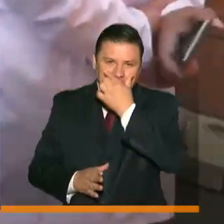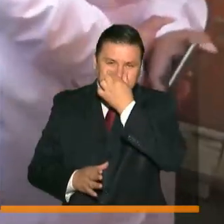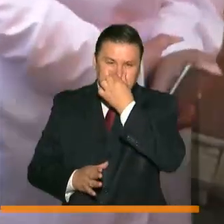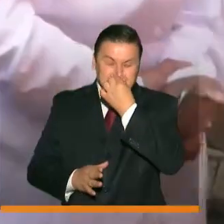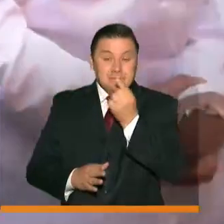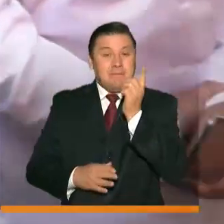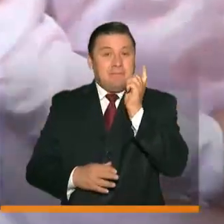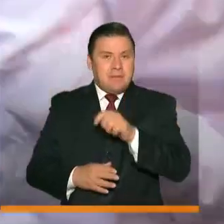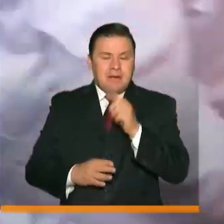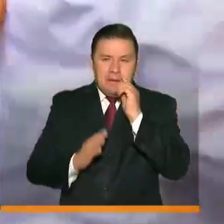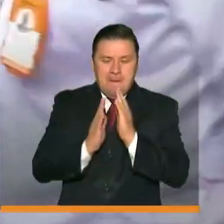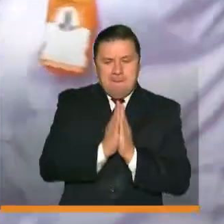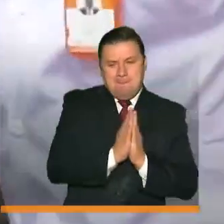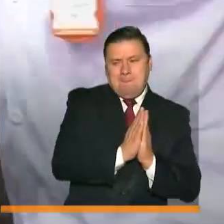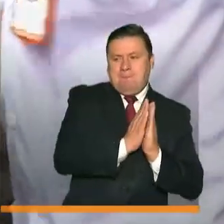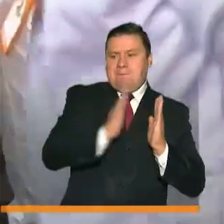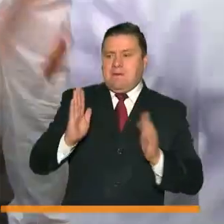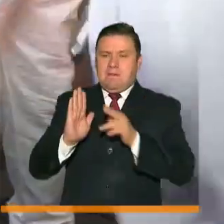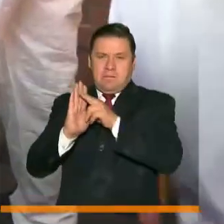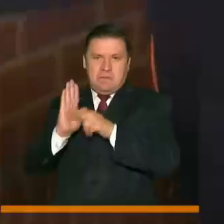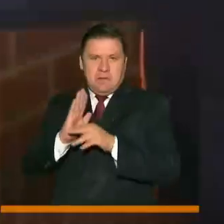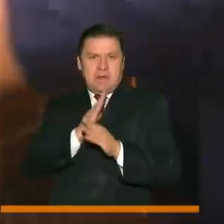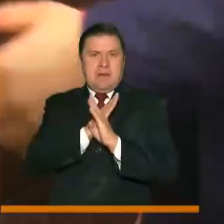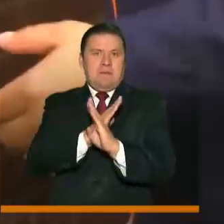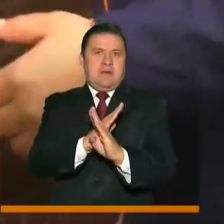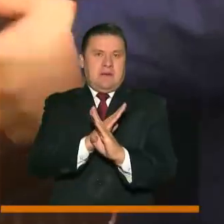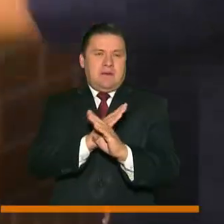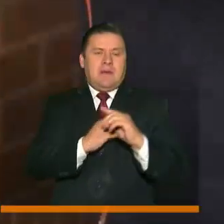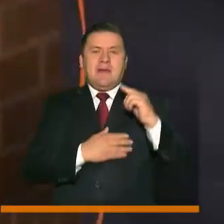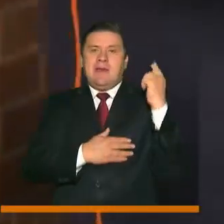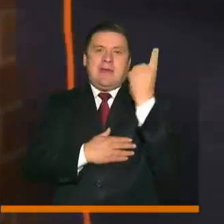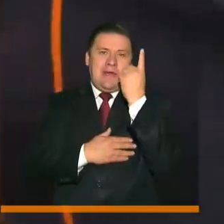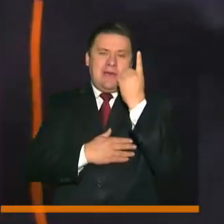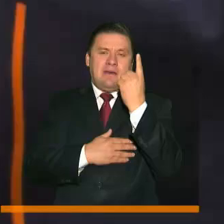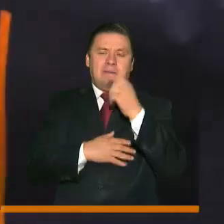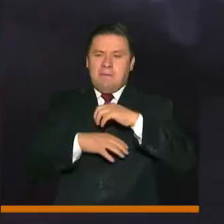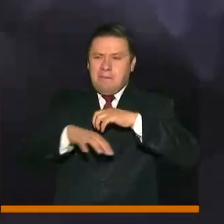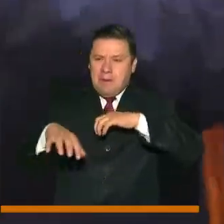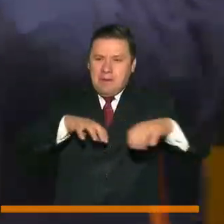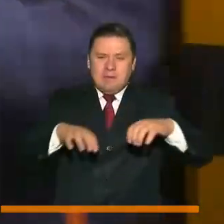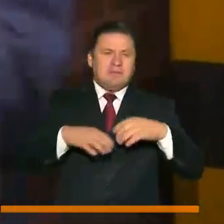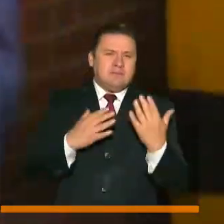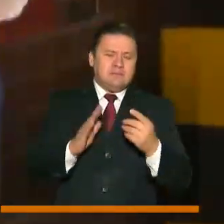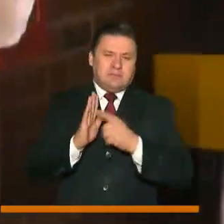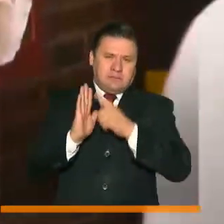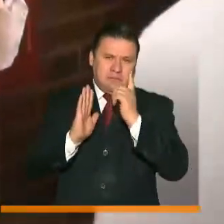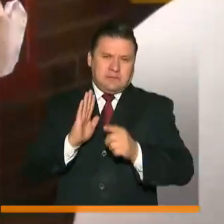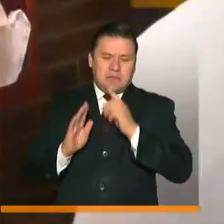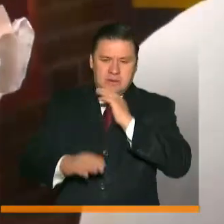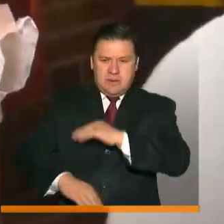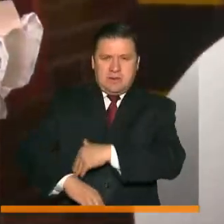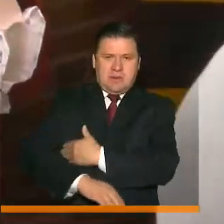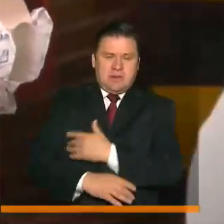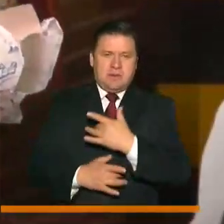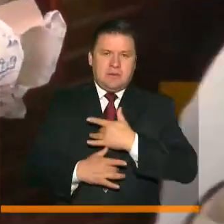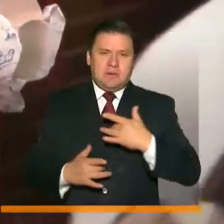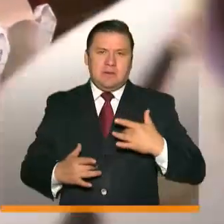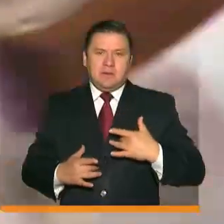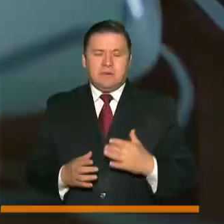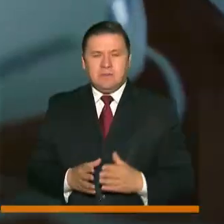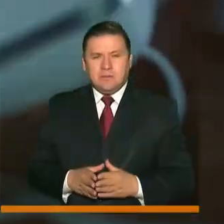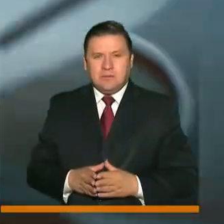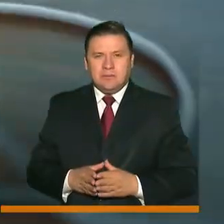Debe haber una ampliación de los protocolos de bioseguridad generales y sectoriales expedida por el Ministerio de Salud.